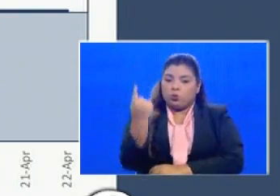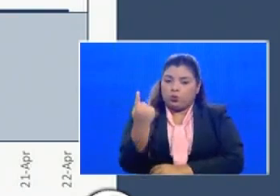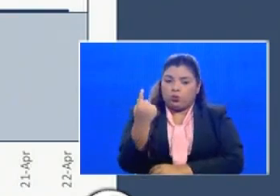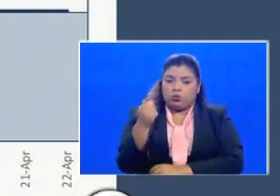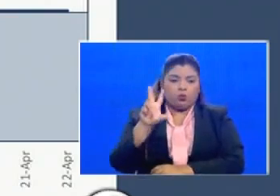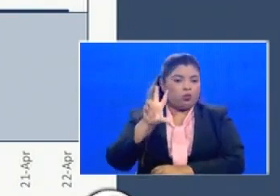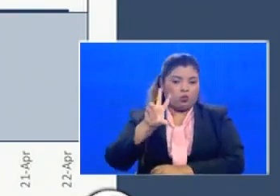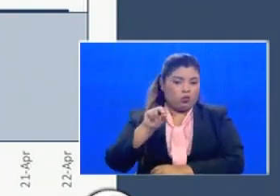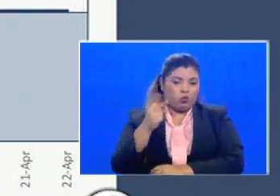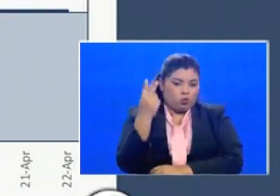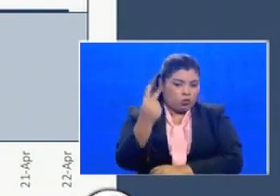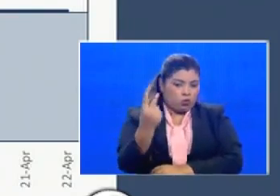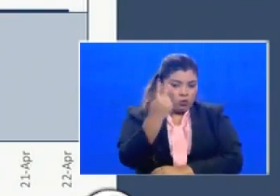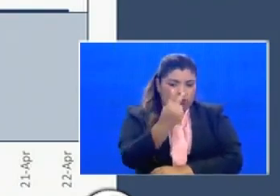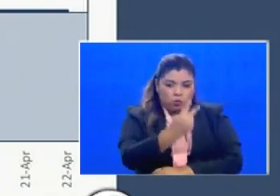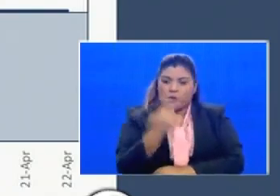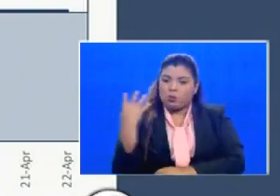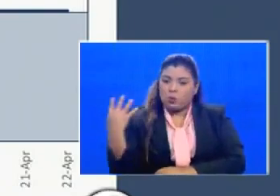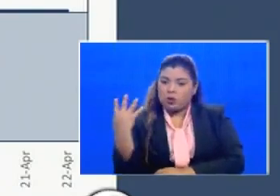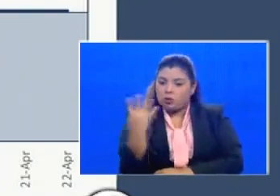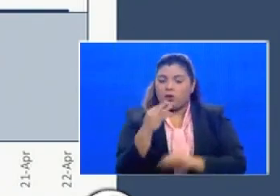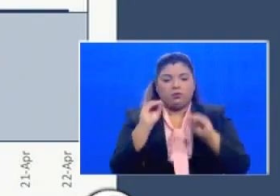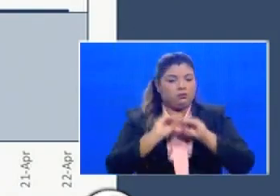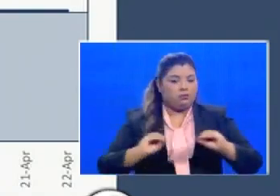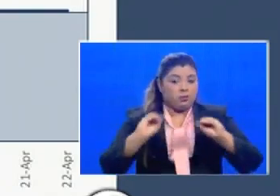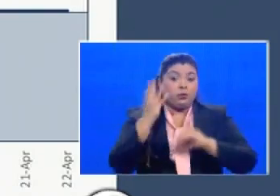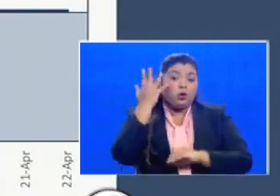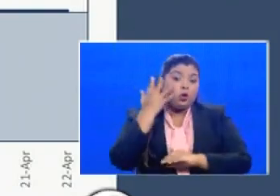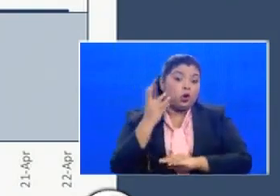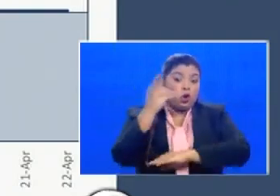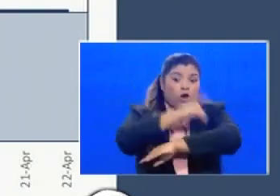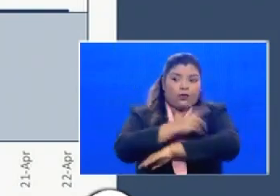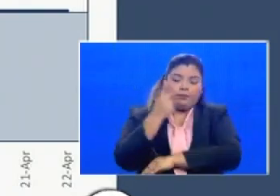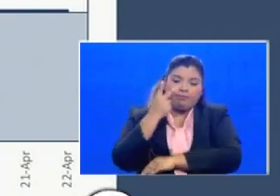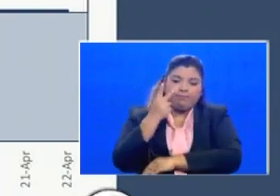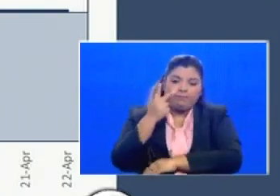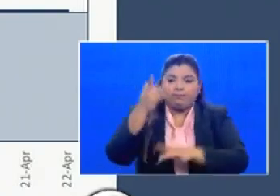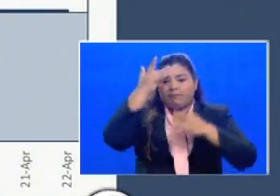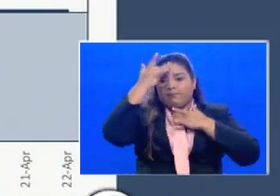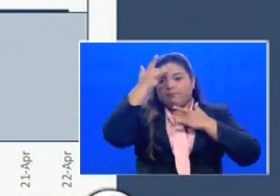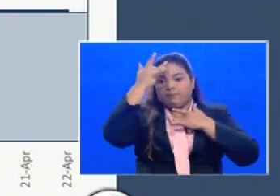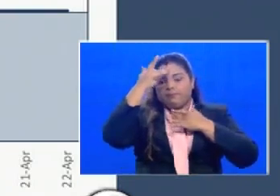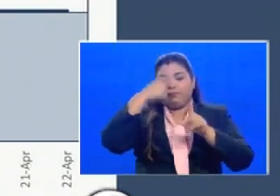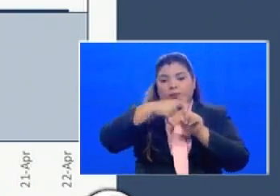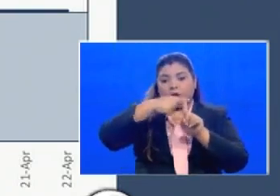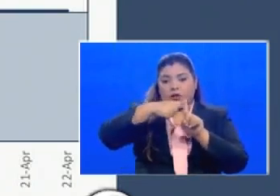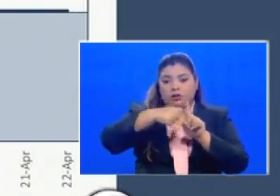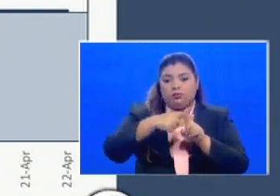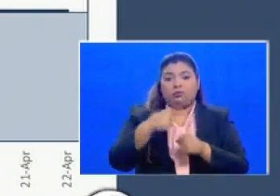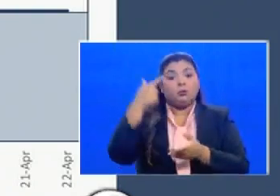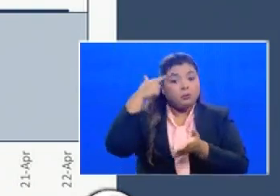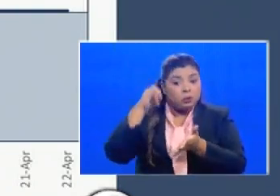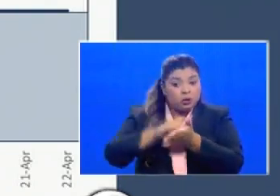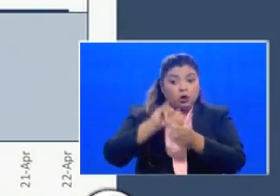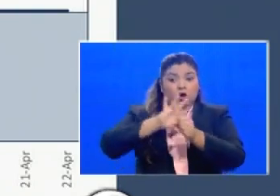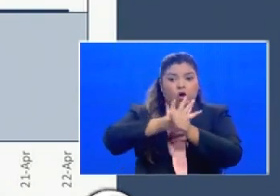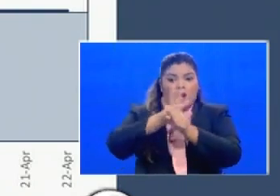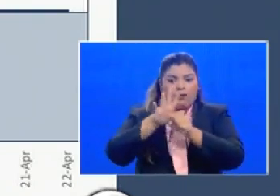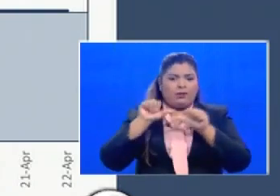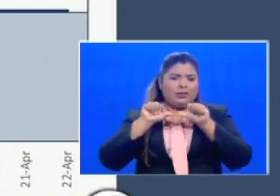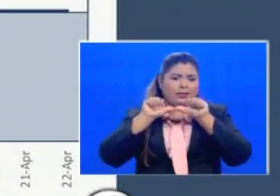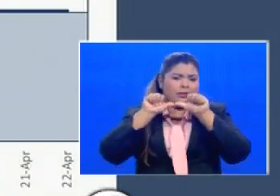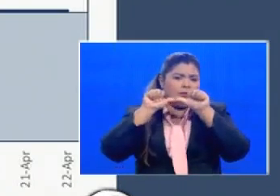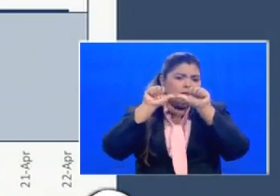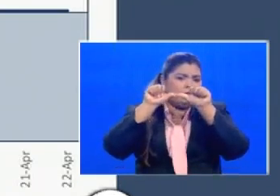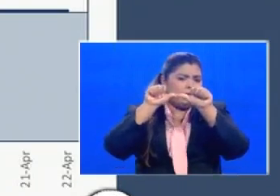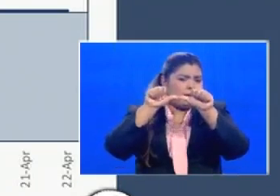presentando y reportando casos diariamente porque todavía obviamente el virus está circulando pero lo que hemos podido